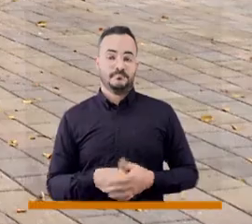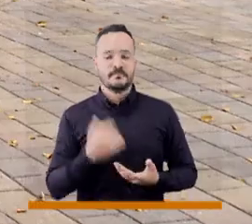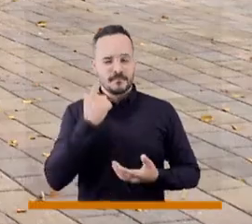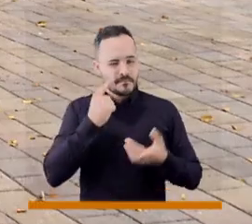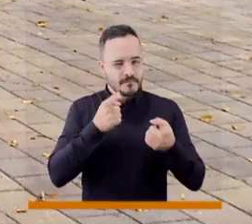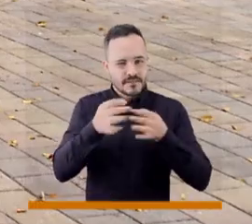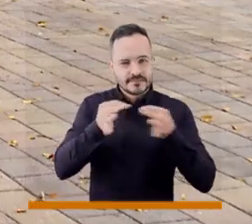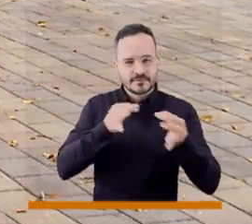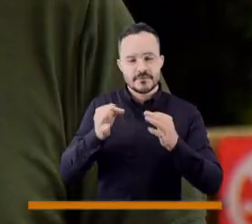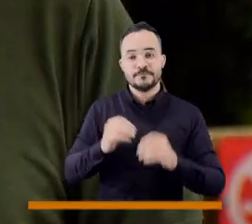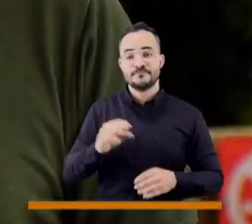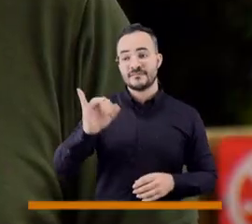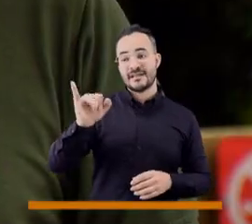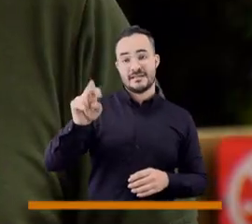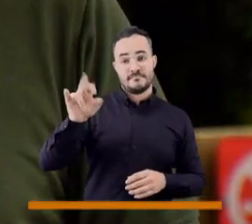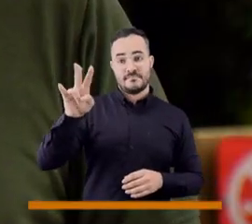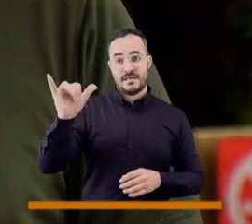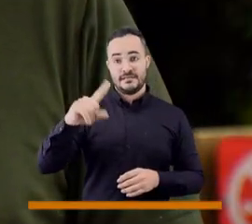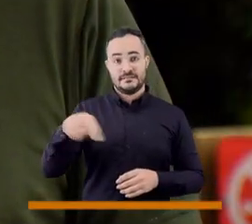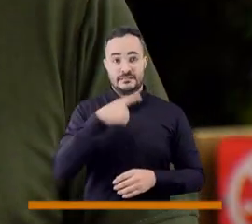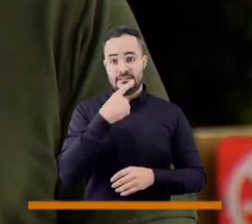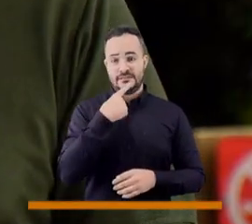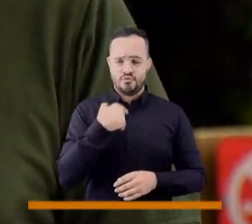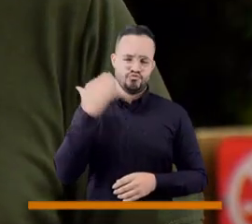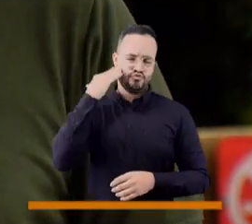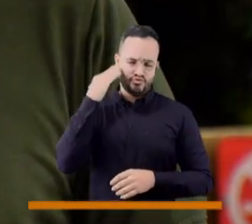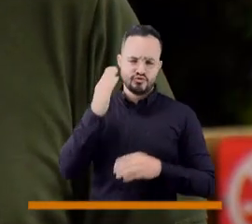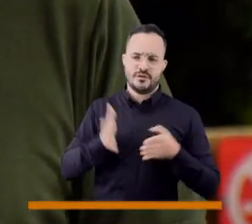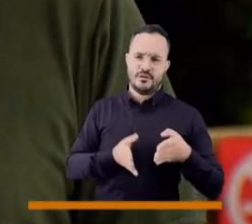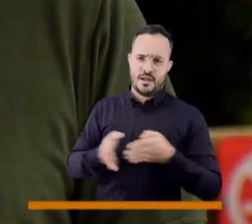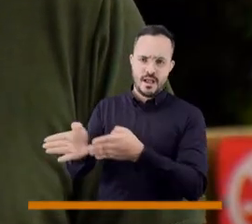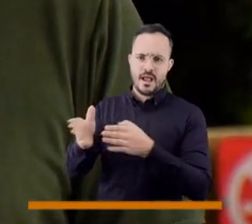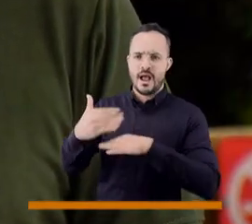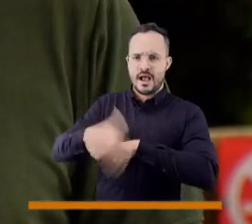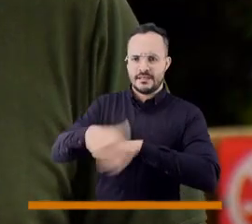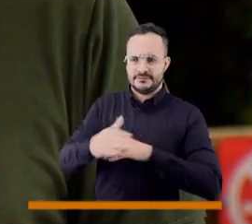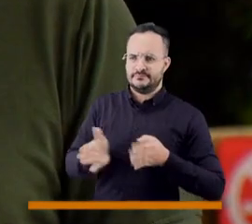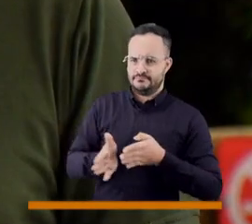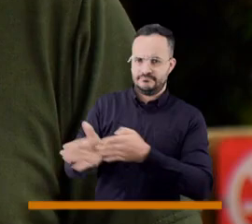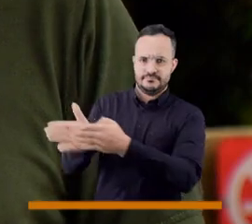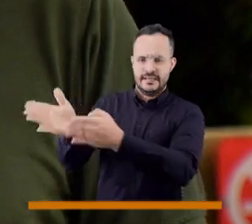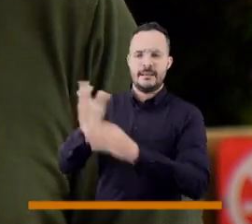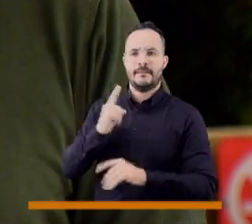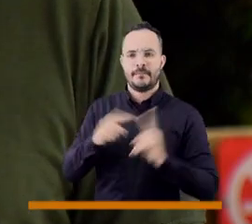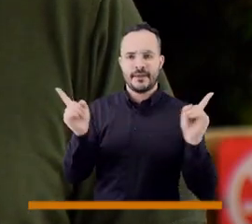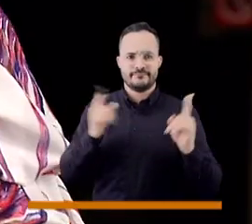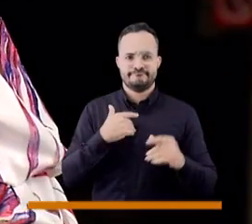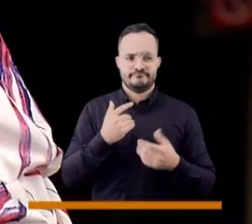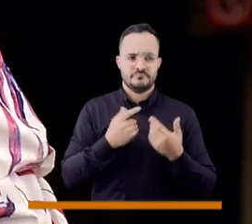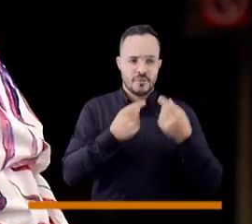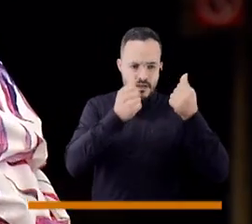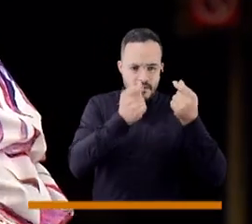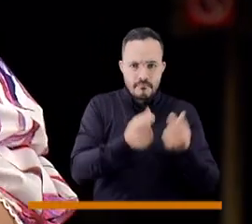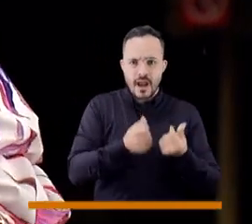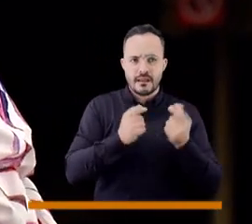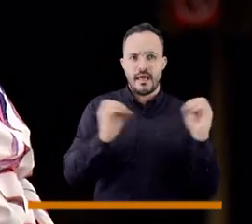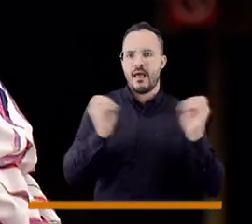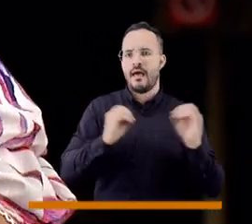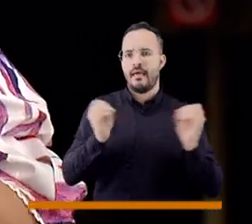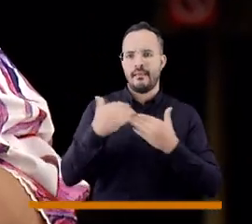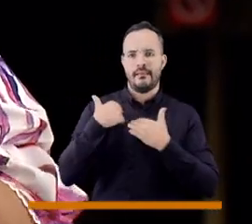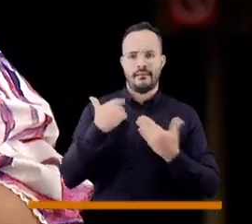Me explico, para INVIAS esa vía en papeles está, pero en números no existe. Son dos cosas,